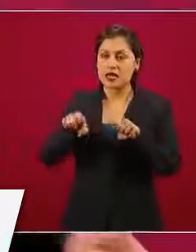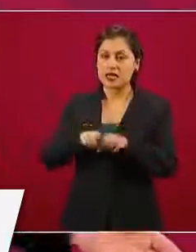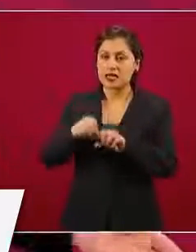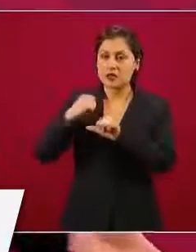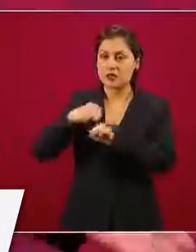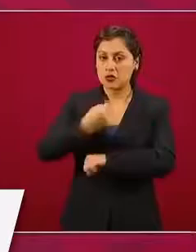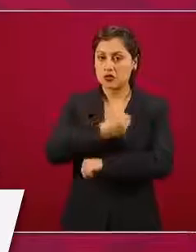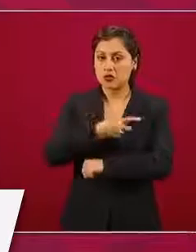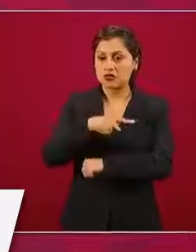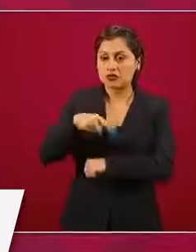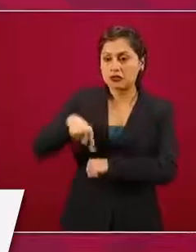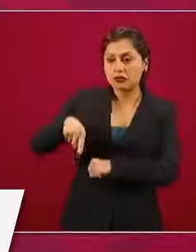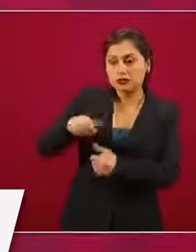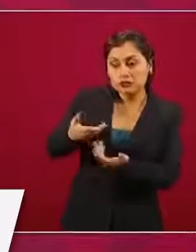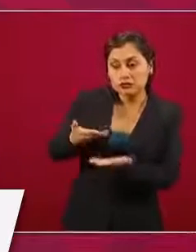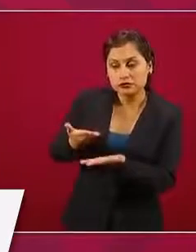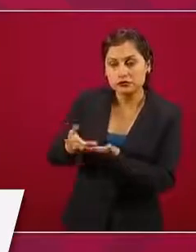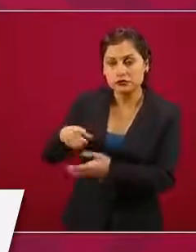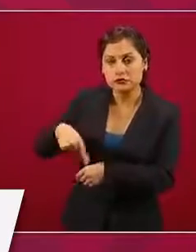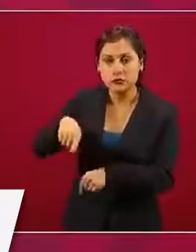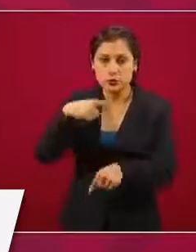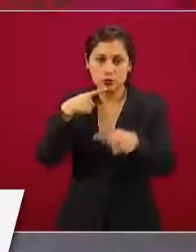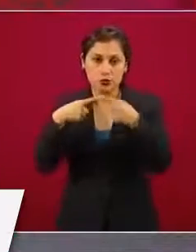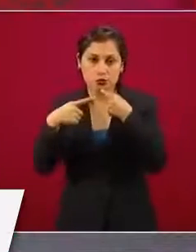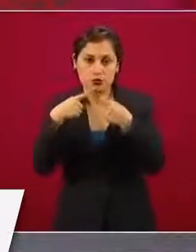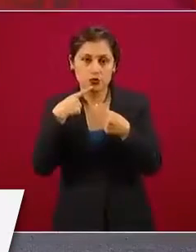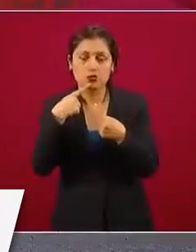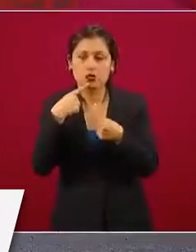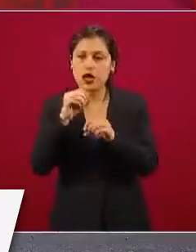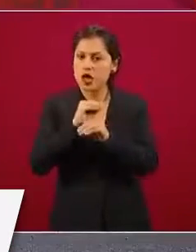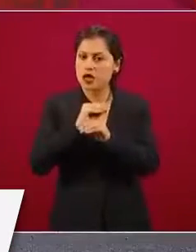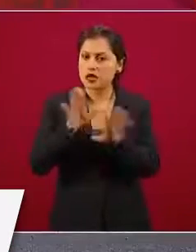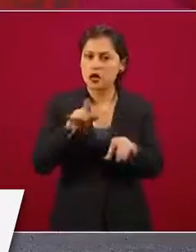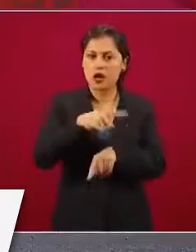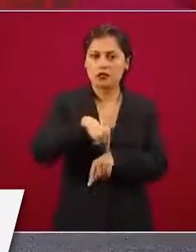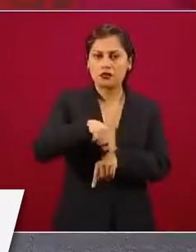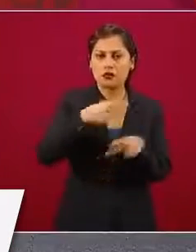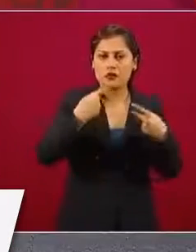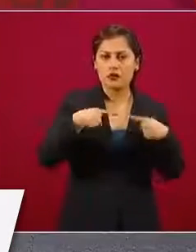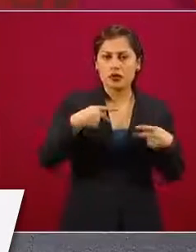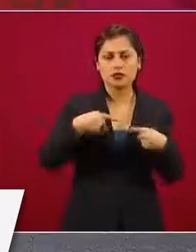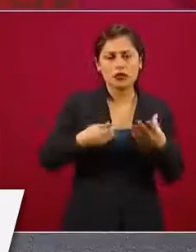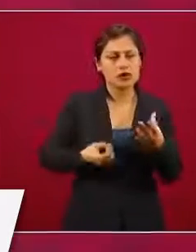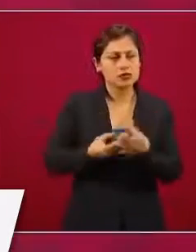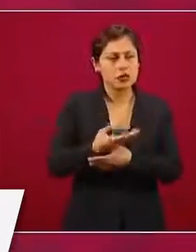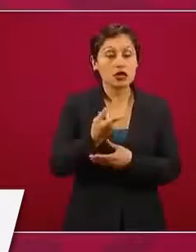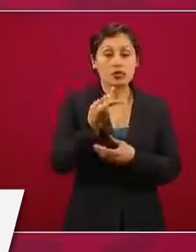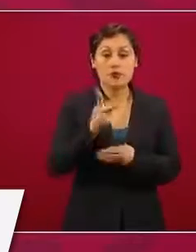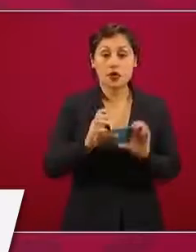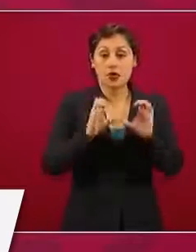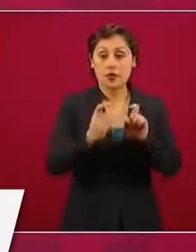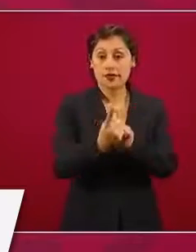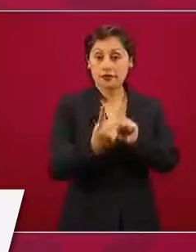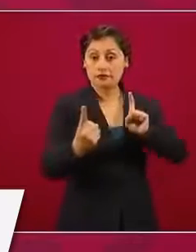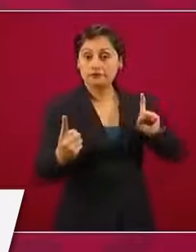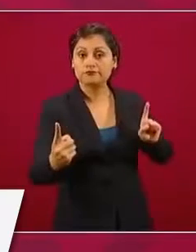la distancia correspondiente que puedan salir también,